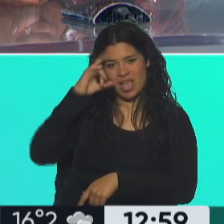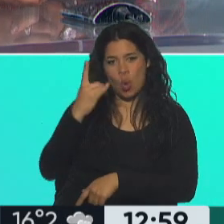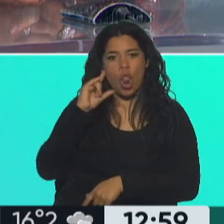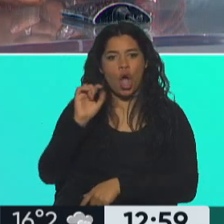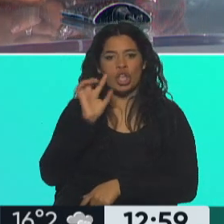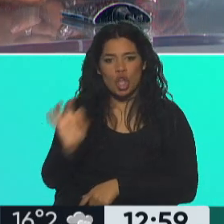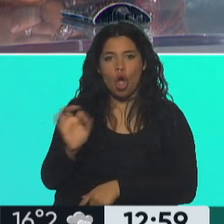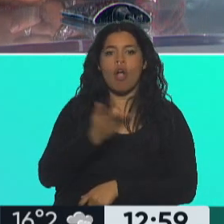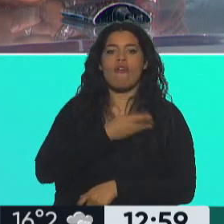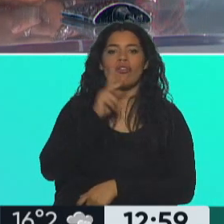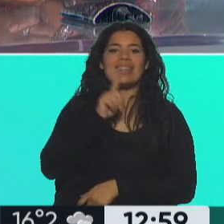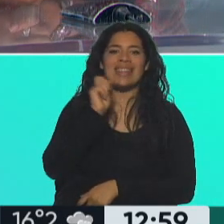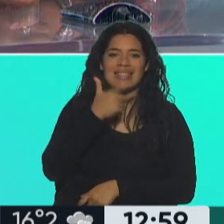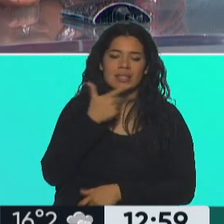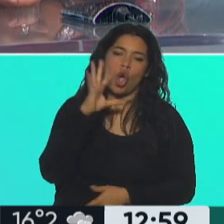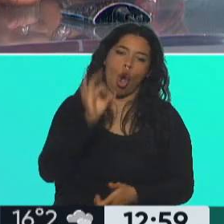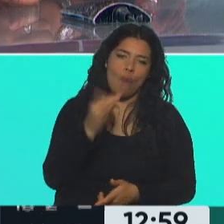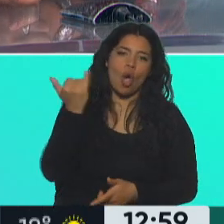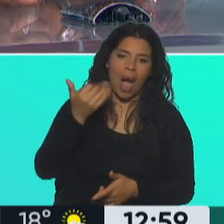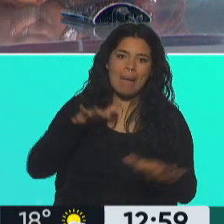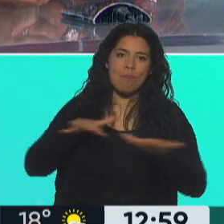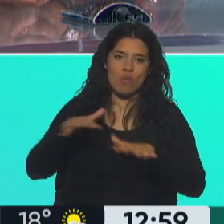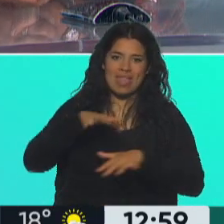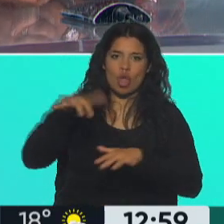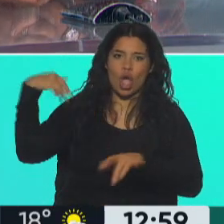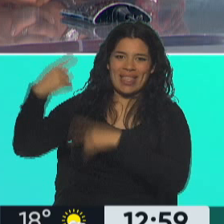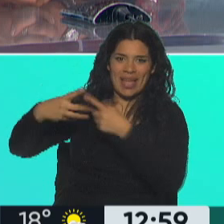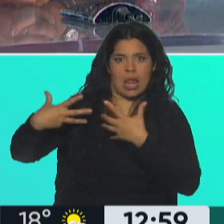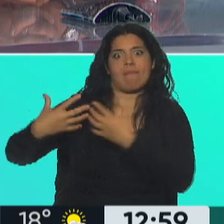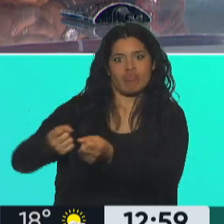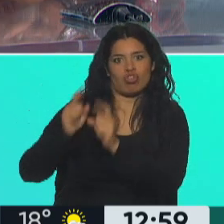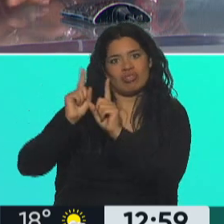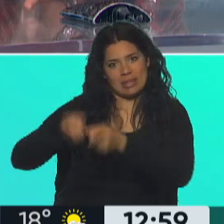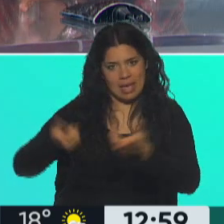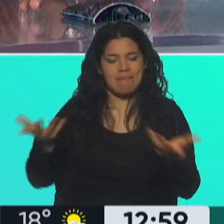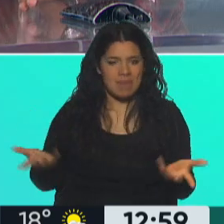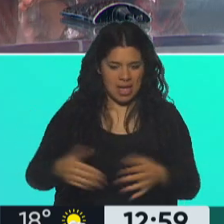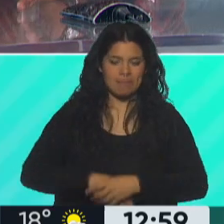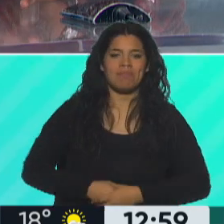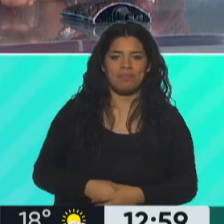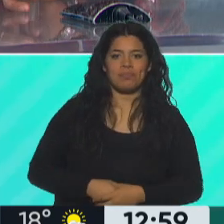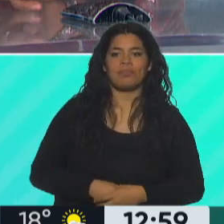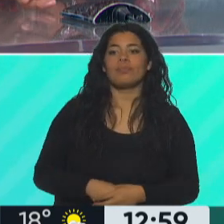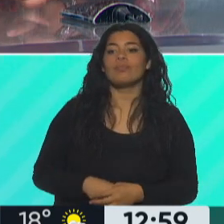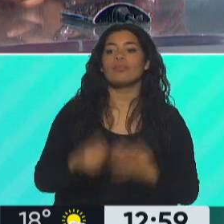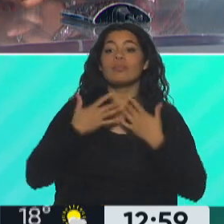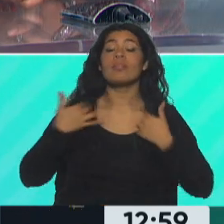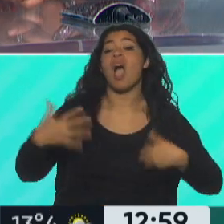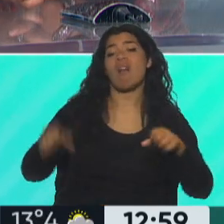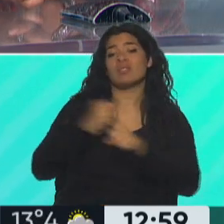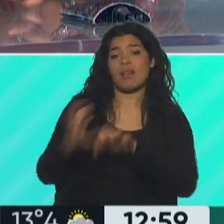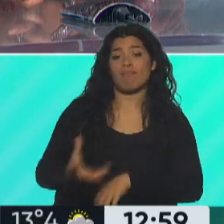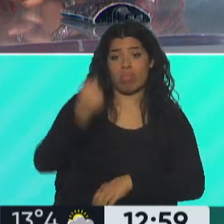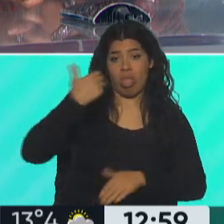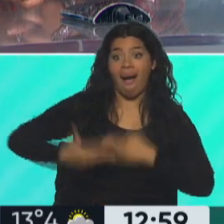supuesto con todo el impulso del movimiento indígena que estuvo llegando a lograr estos avances,